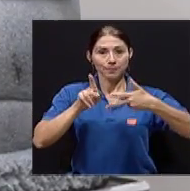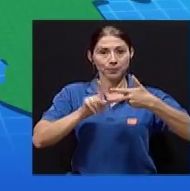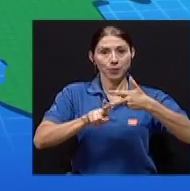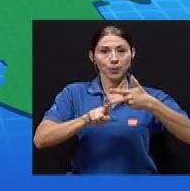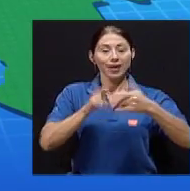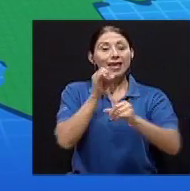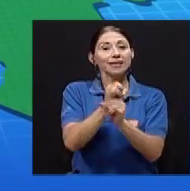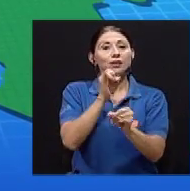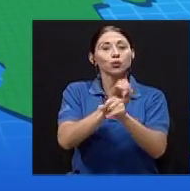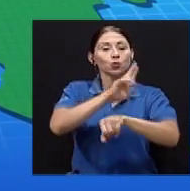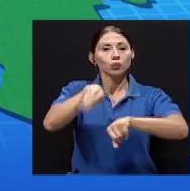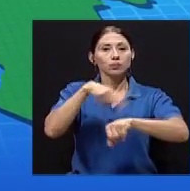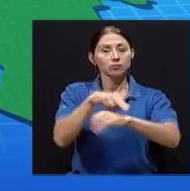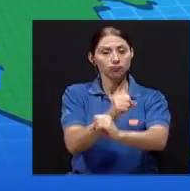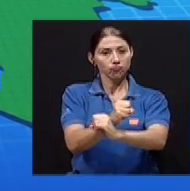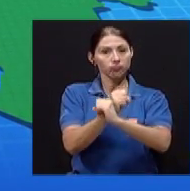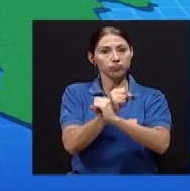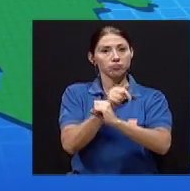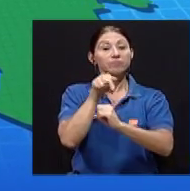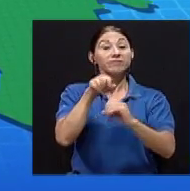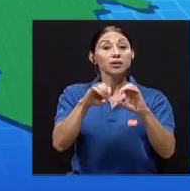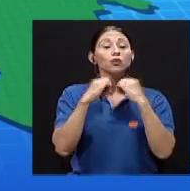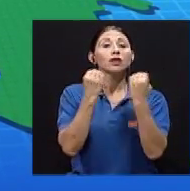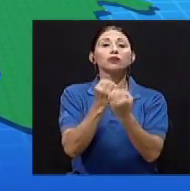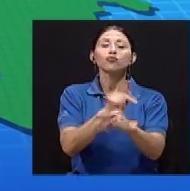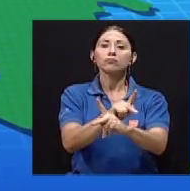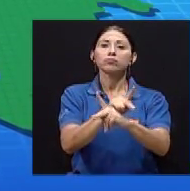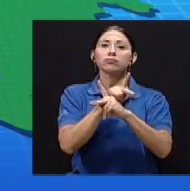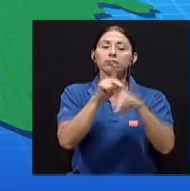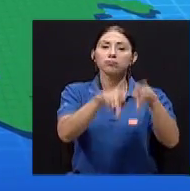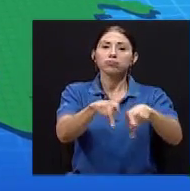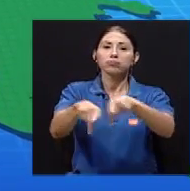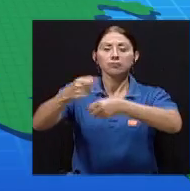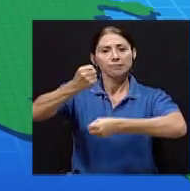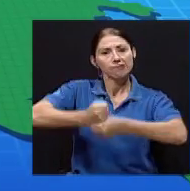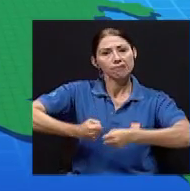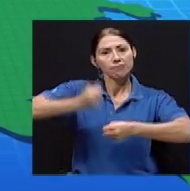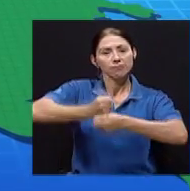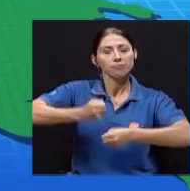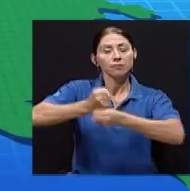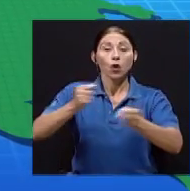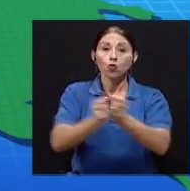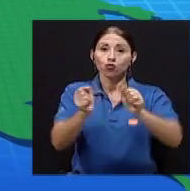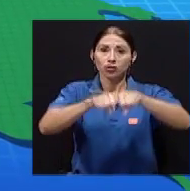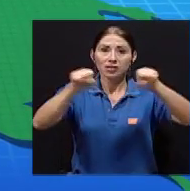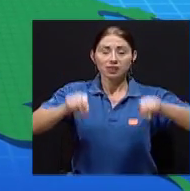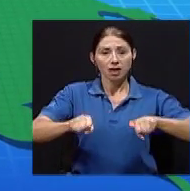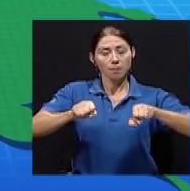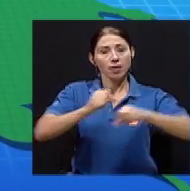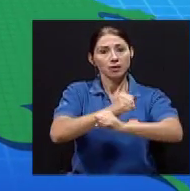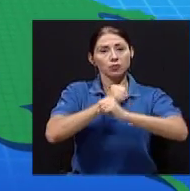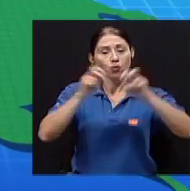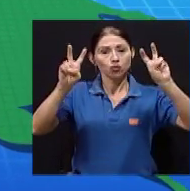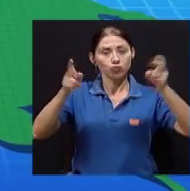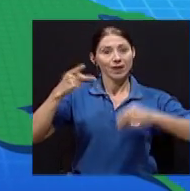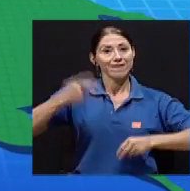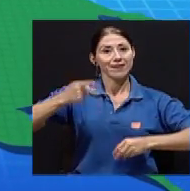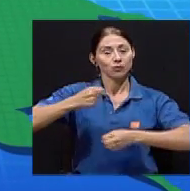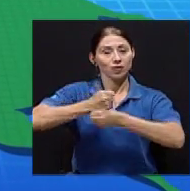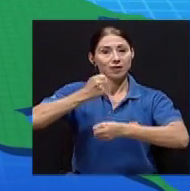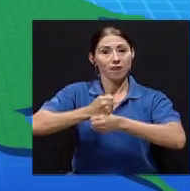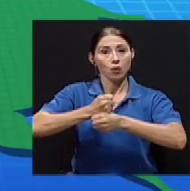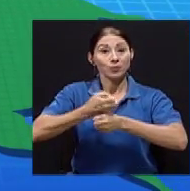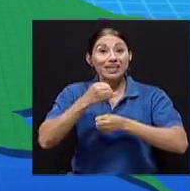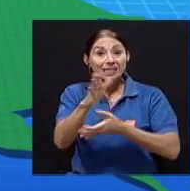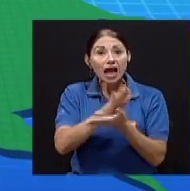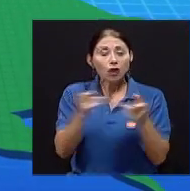igualdad. El Instituto Nacional de Seguros, organización que protege a la población trabajadora mediante el régimen de riesgo del trabajo